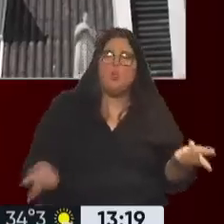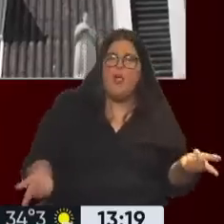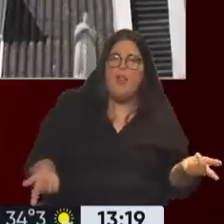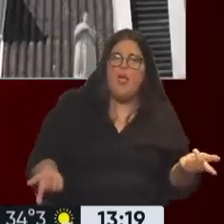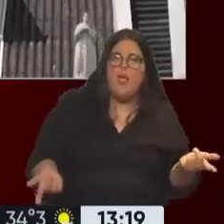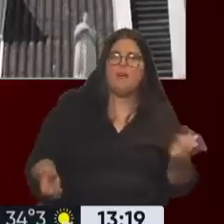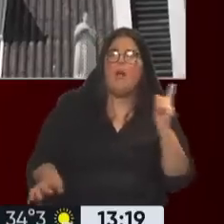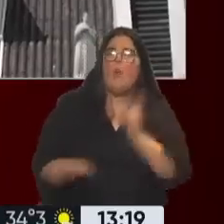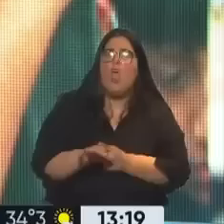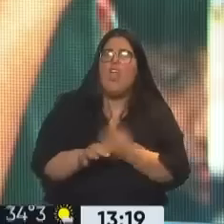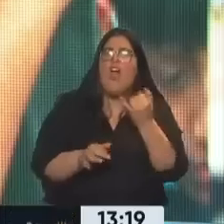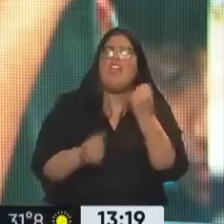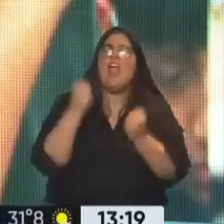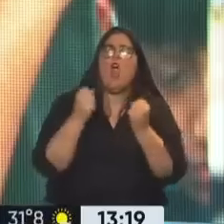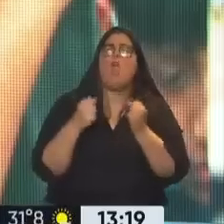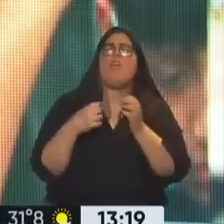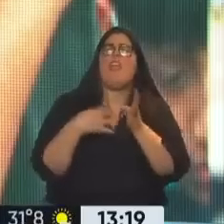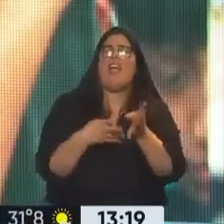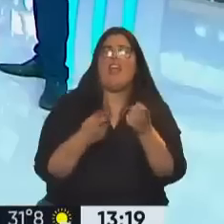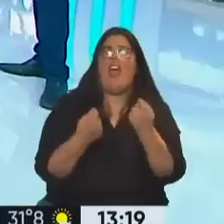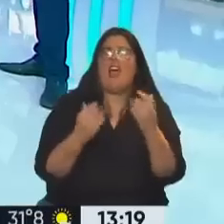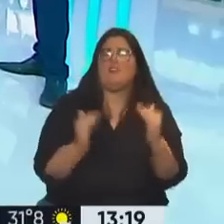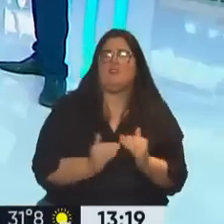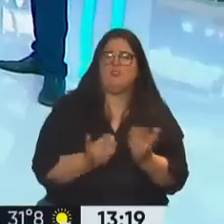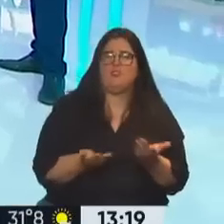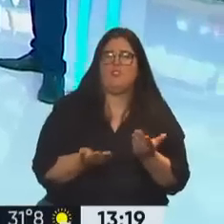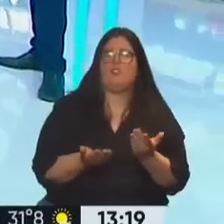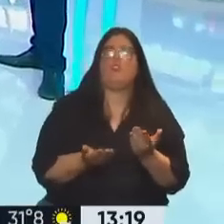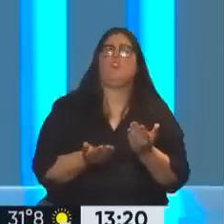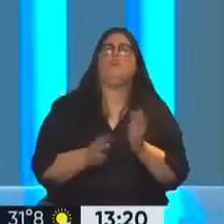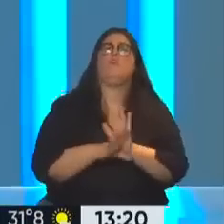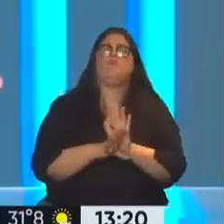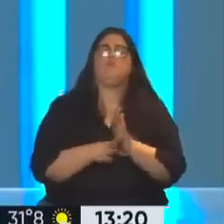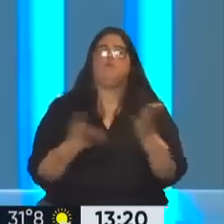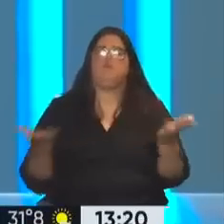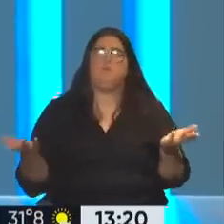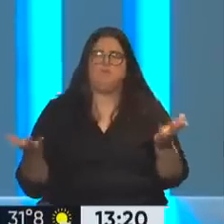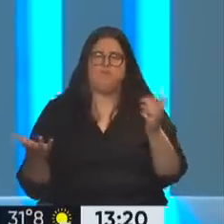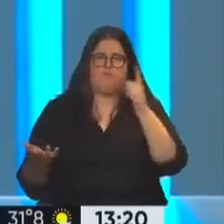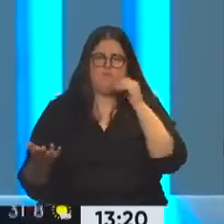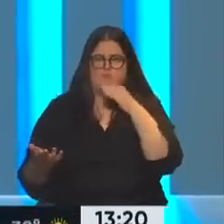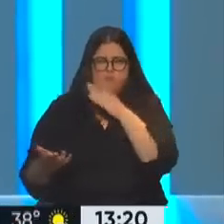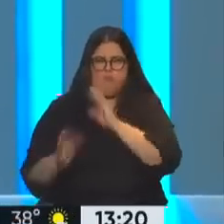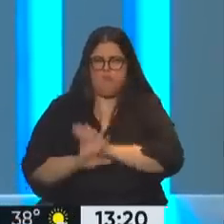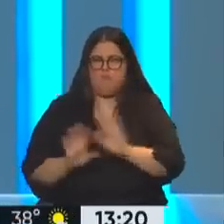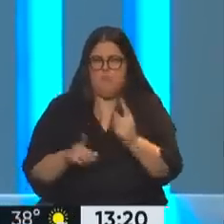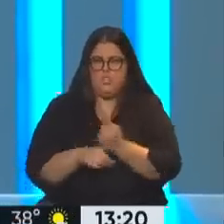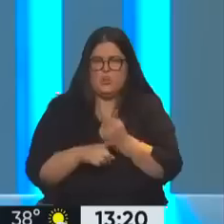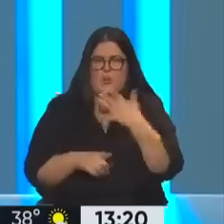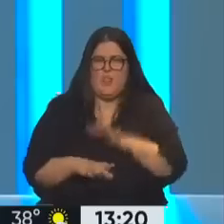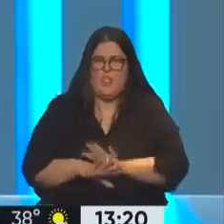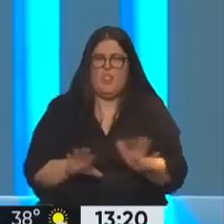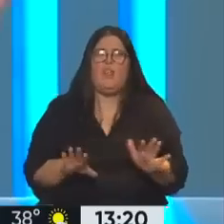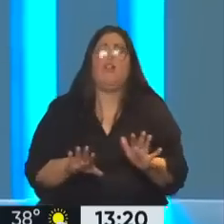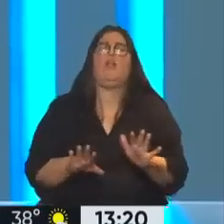está bloqueada, tiene una economía de guerra, no habla del bloqueo, del agresor, sino del agredido, entonces son cosas incomprensibles. Y un Pedro